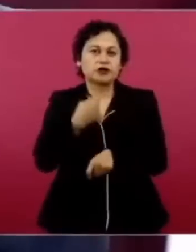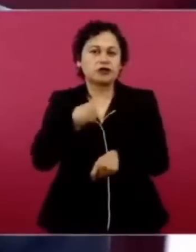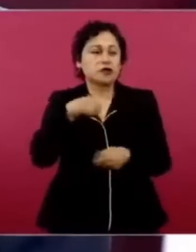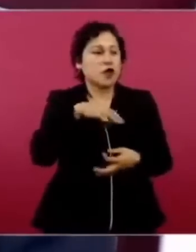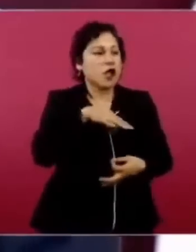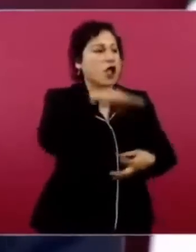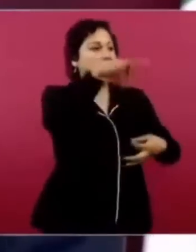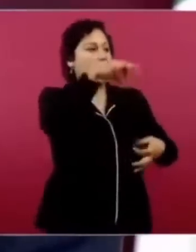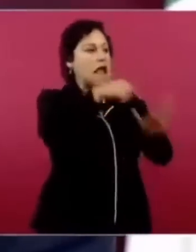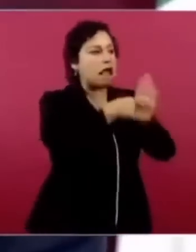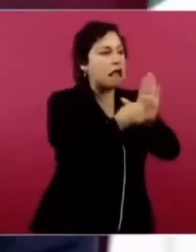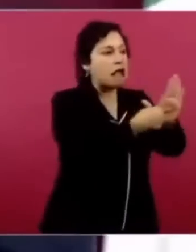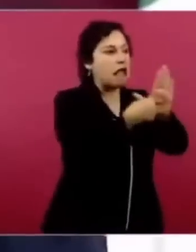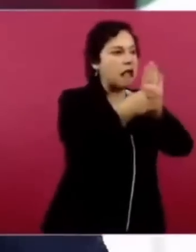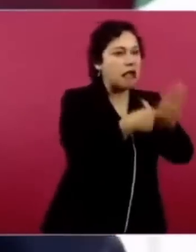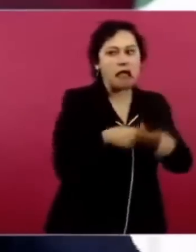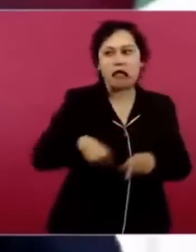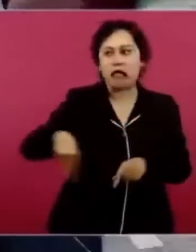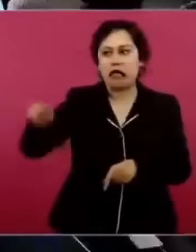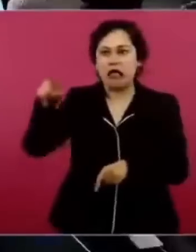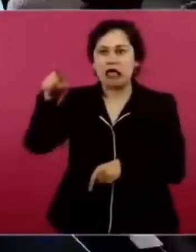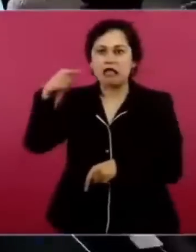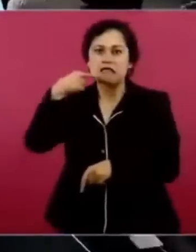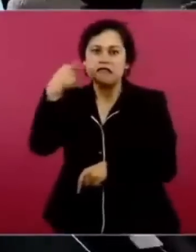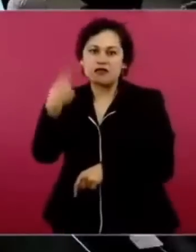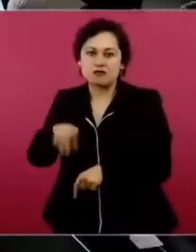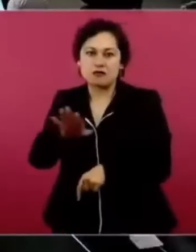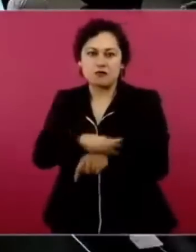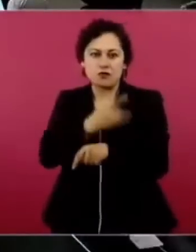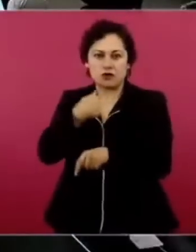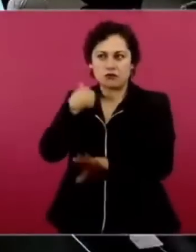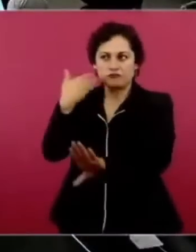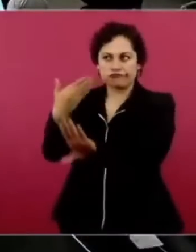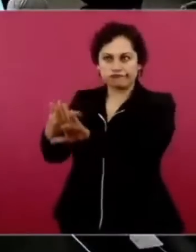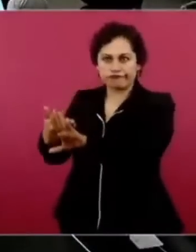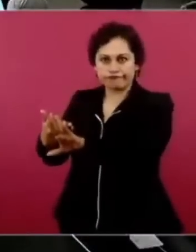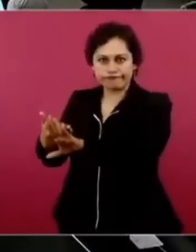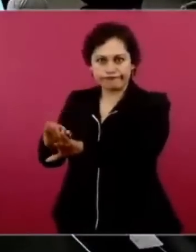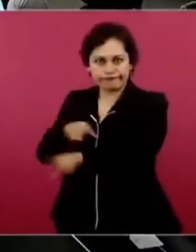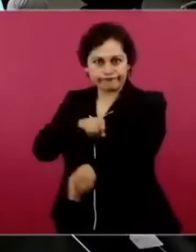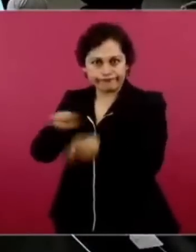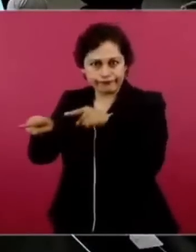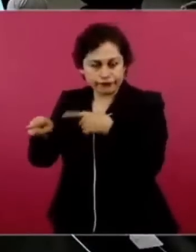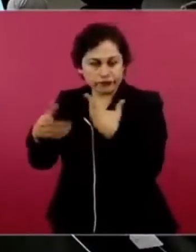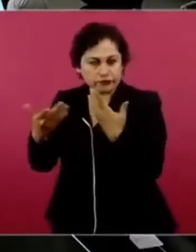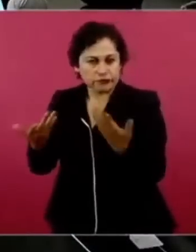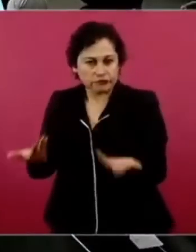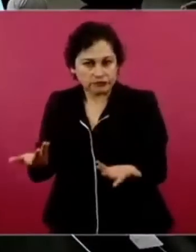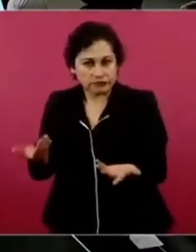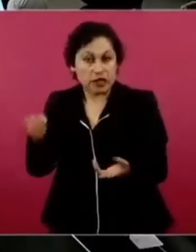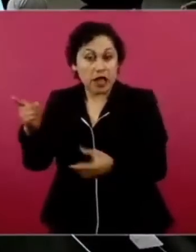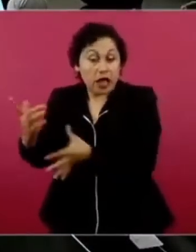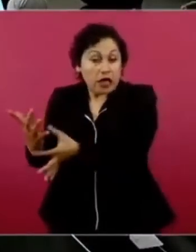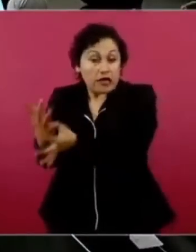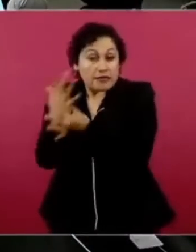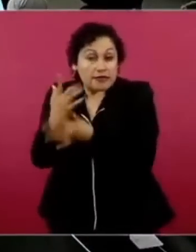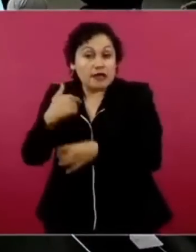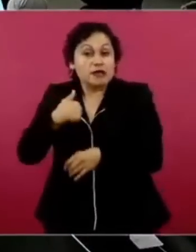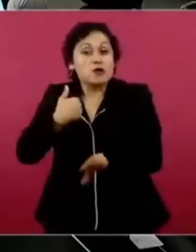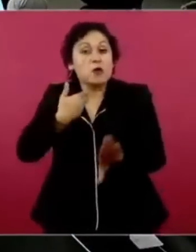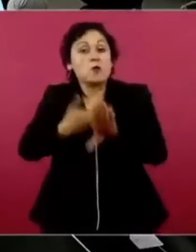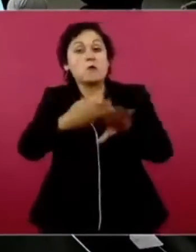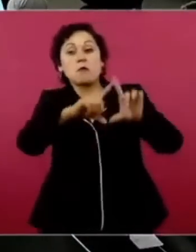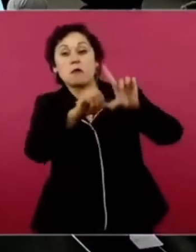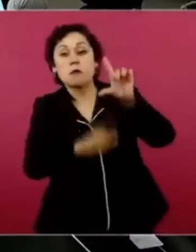a la economía del país. Porque